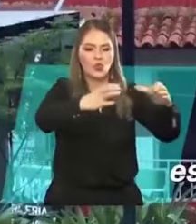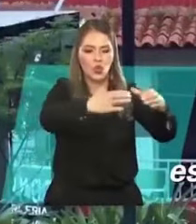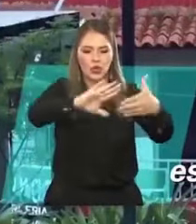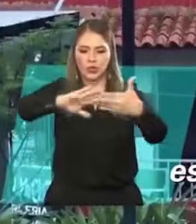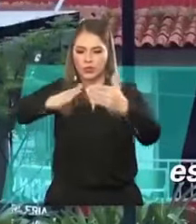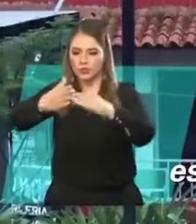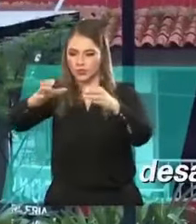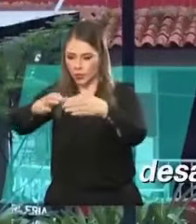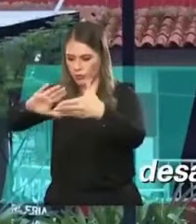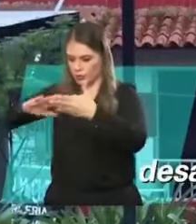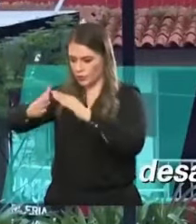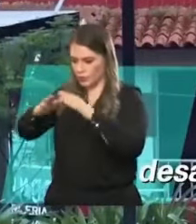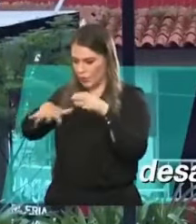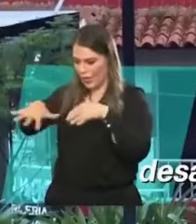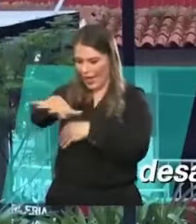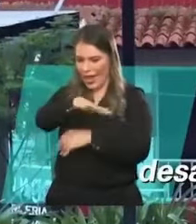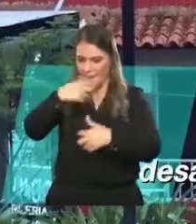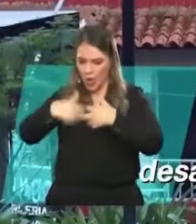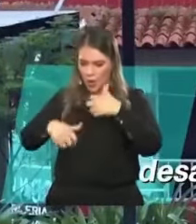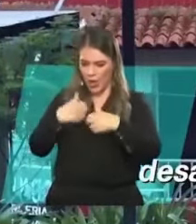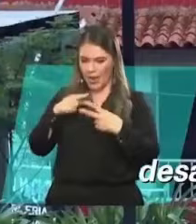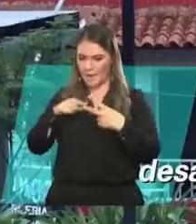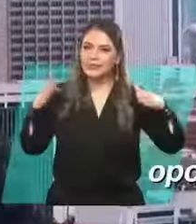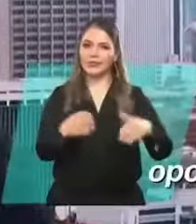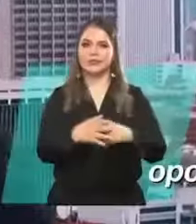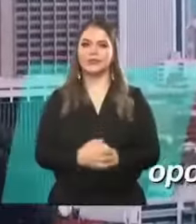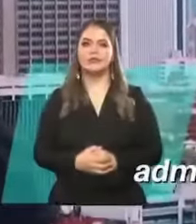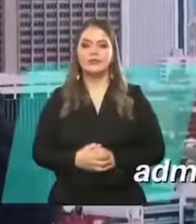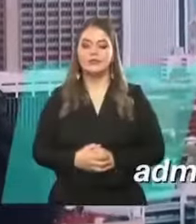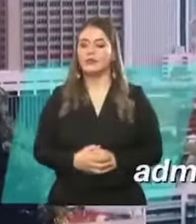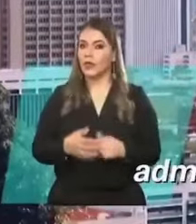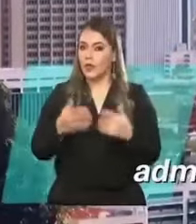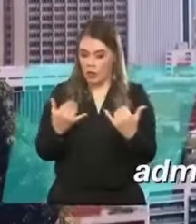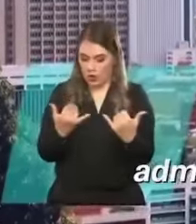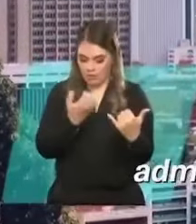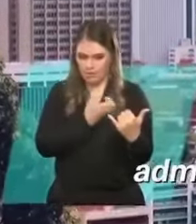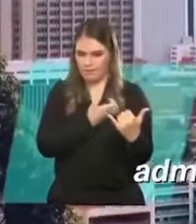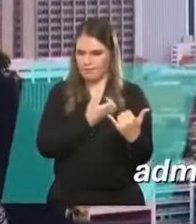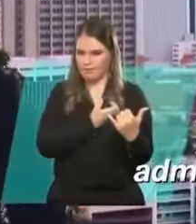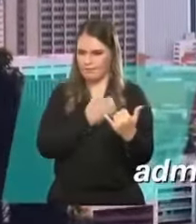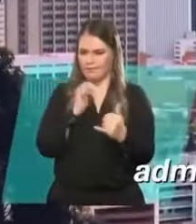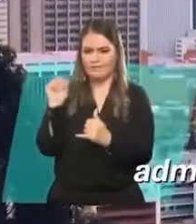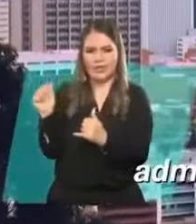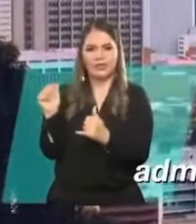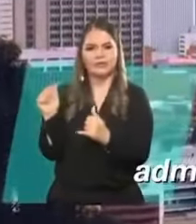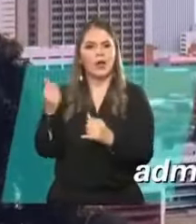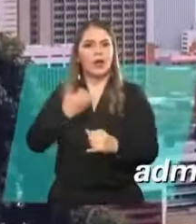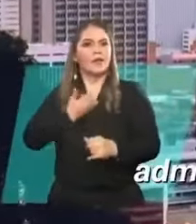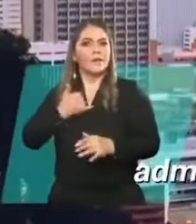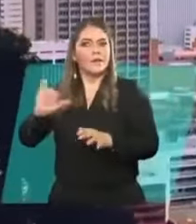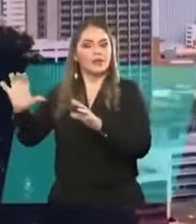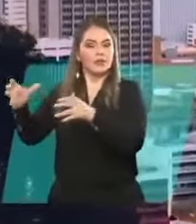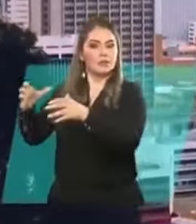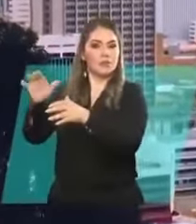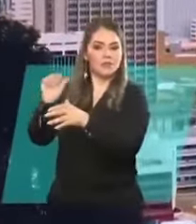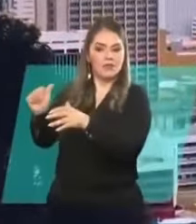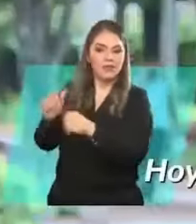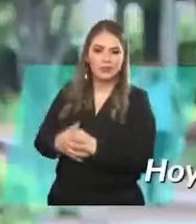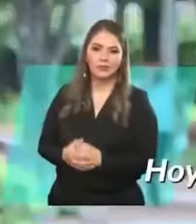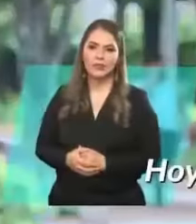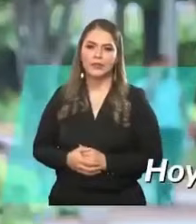problemáticas y frente a esos desarrollos de los territorios Hoy es una administración que se autodefine como